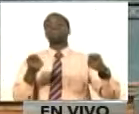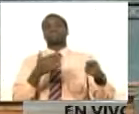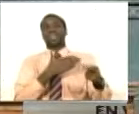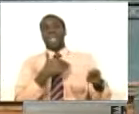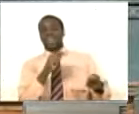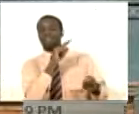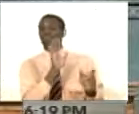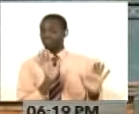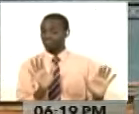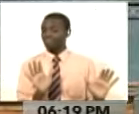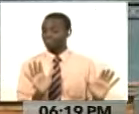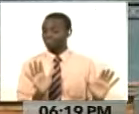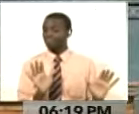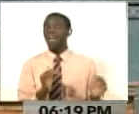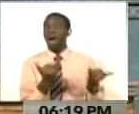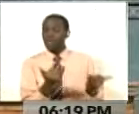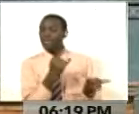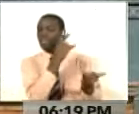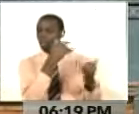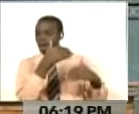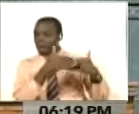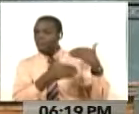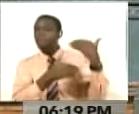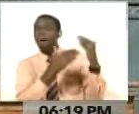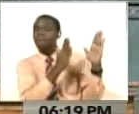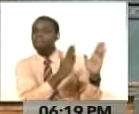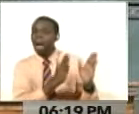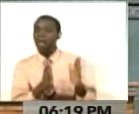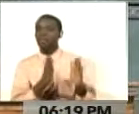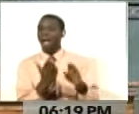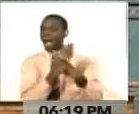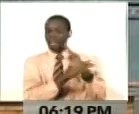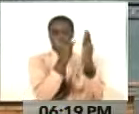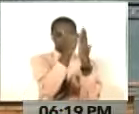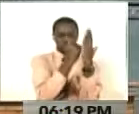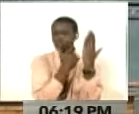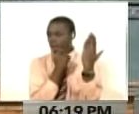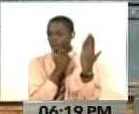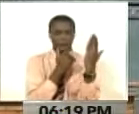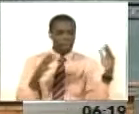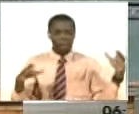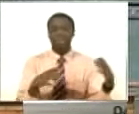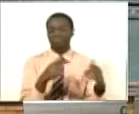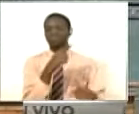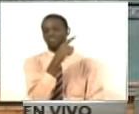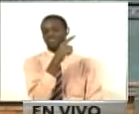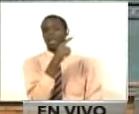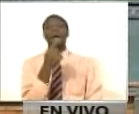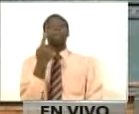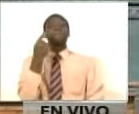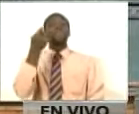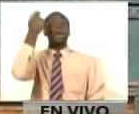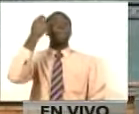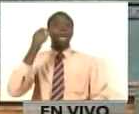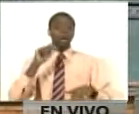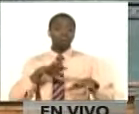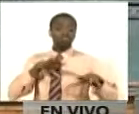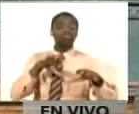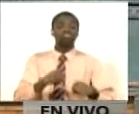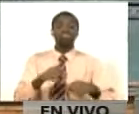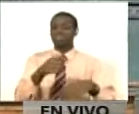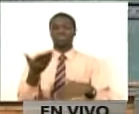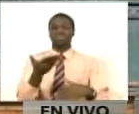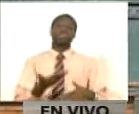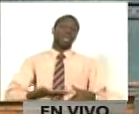un plan, un guión preestablecido. No es la primera vez que ocurre en nuestra región. Ya en